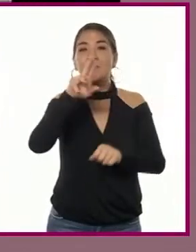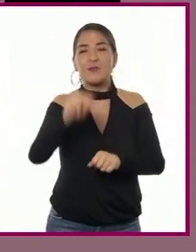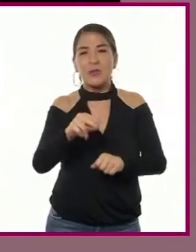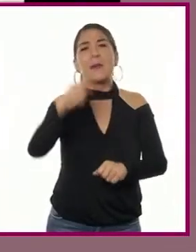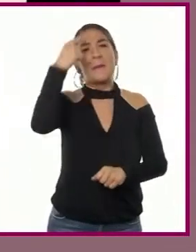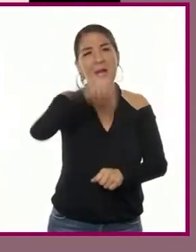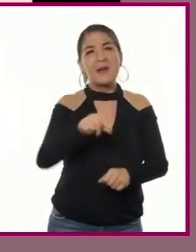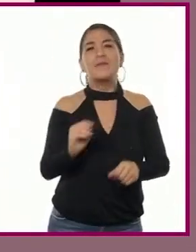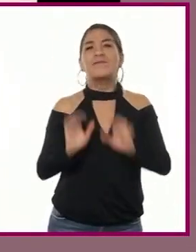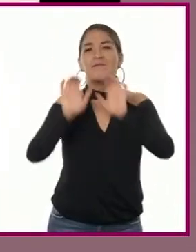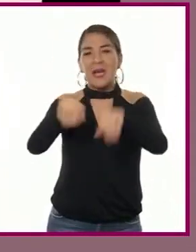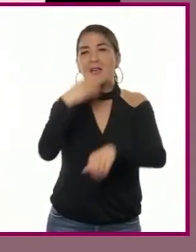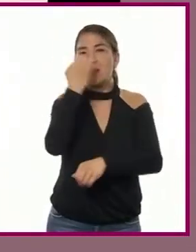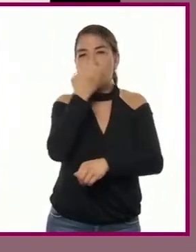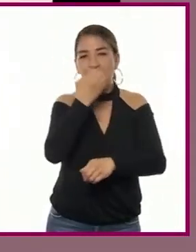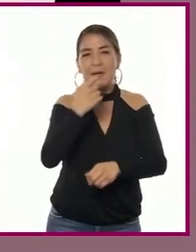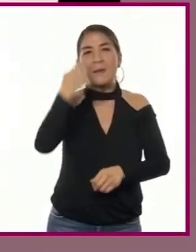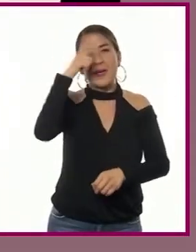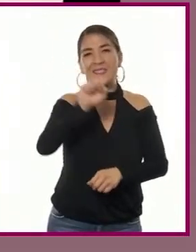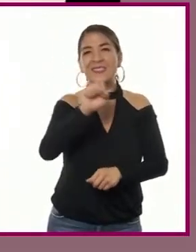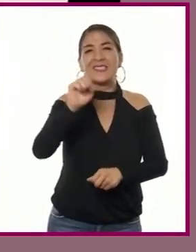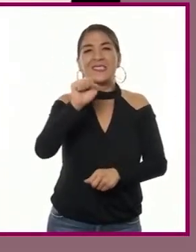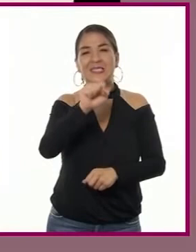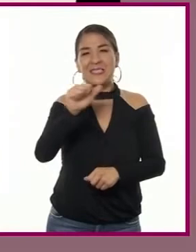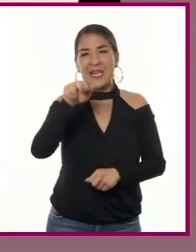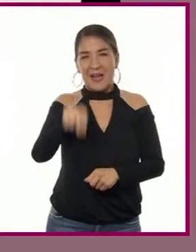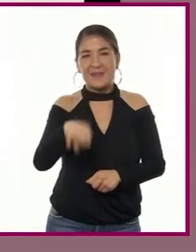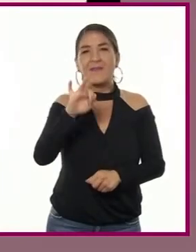para inscribirse a la Real Academia de San Fernando.